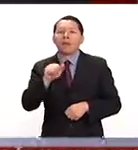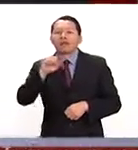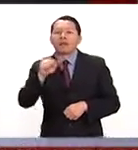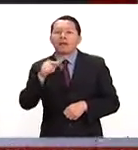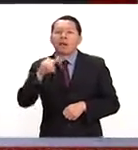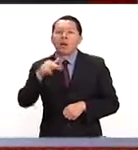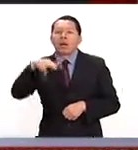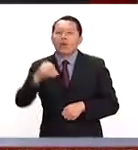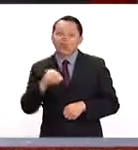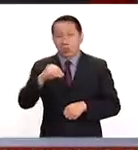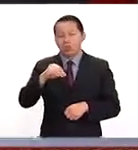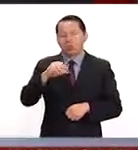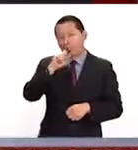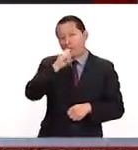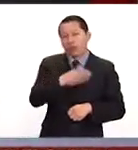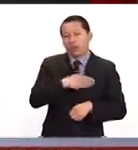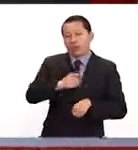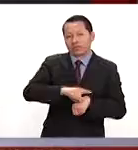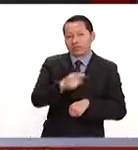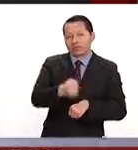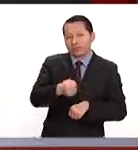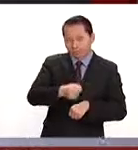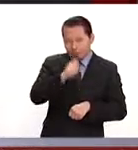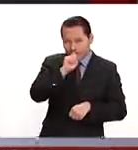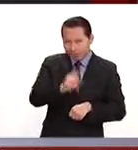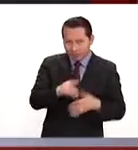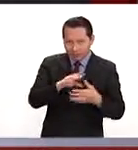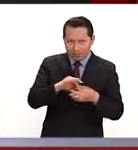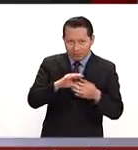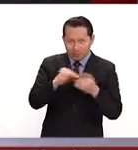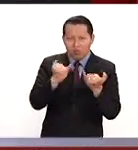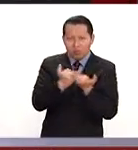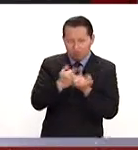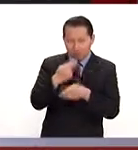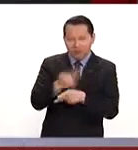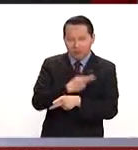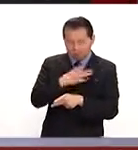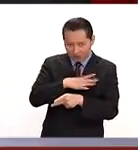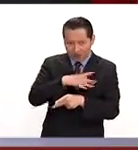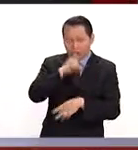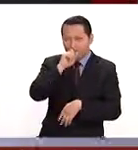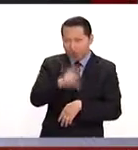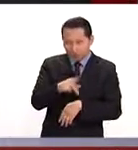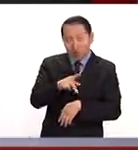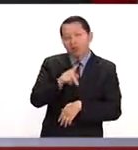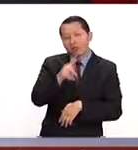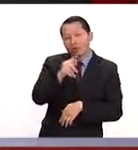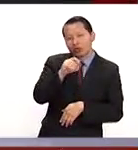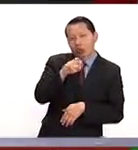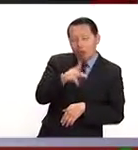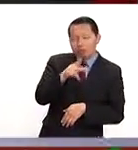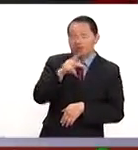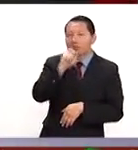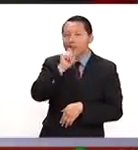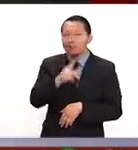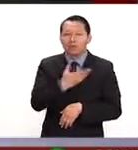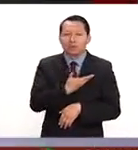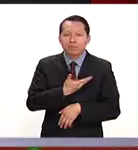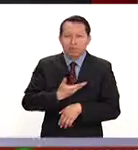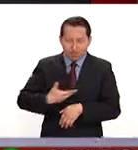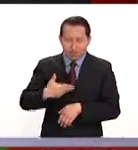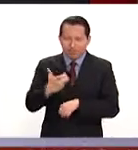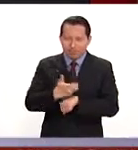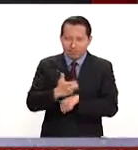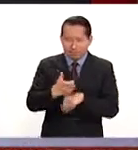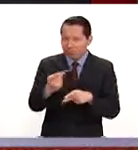saludarte, muy buenos días. Y pues, ¿cómo han sido estas primeras horas ya de Donald Trump como presidente de los Estados Unidos?